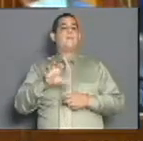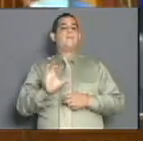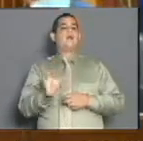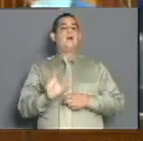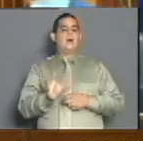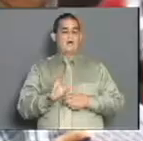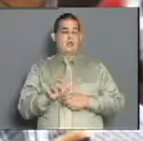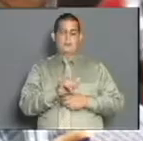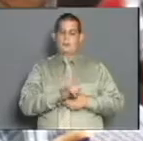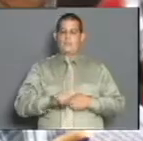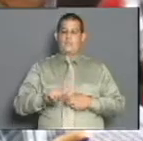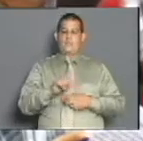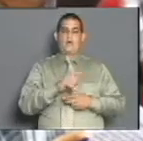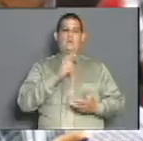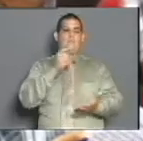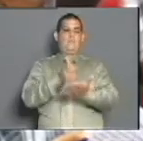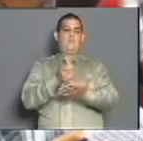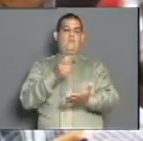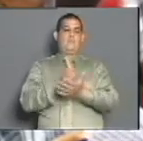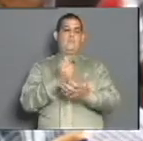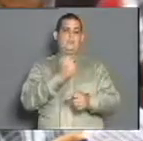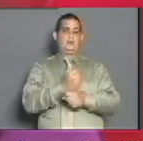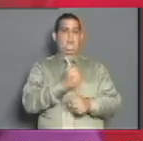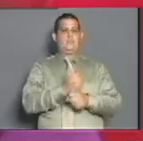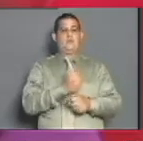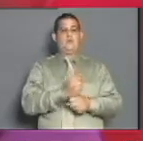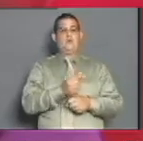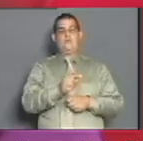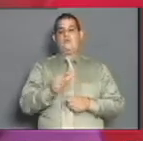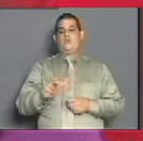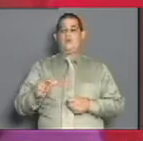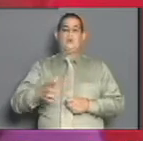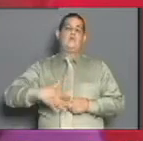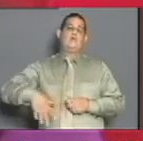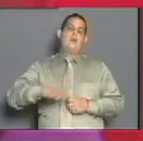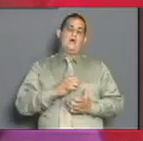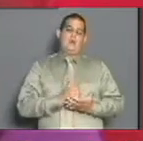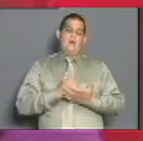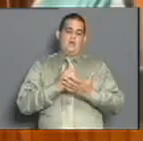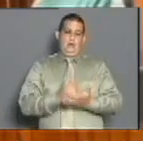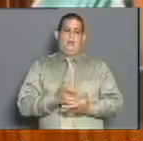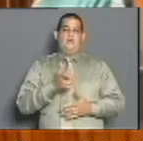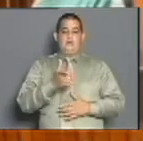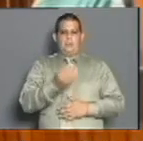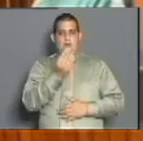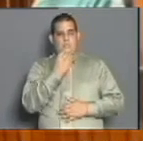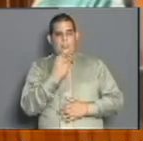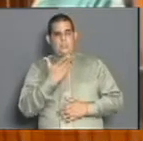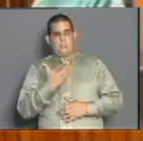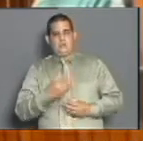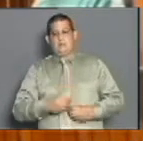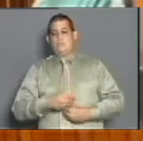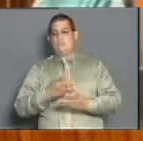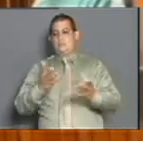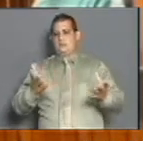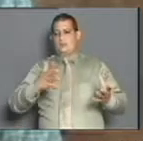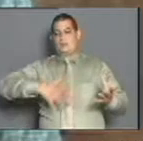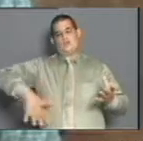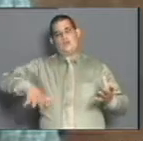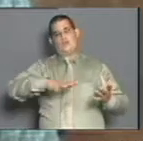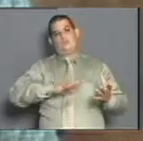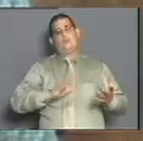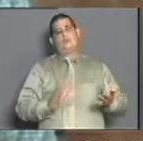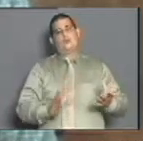inversiones y el pago de los trabajadores, para que contribuya a garantizar la soberanía alimentaria del territorio y el